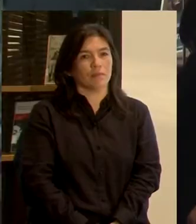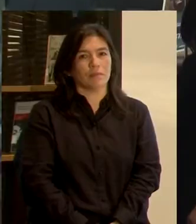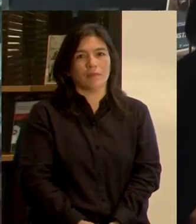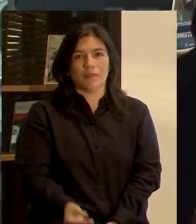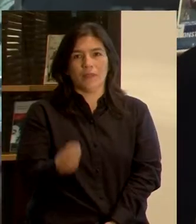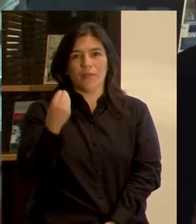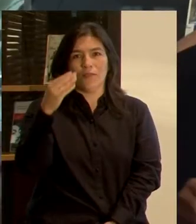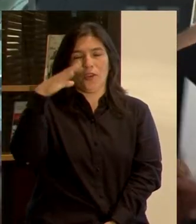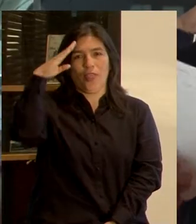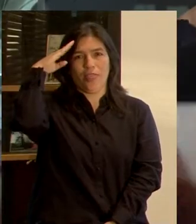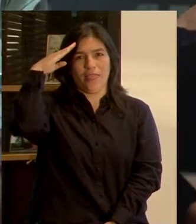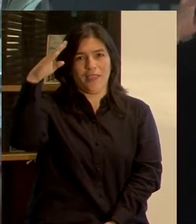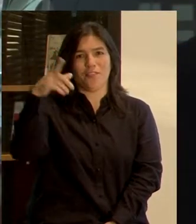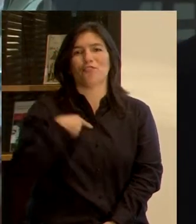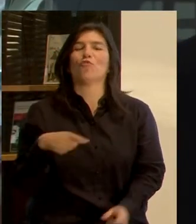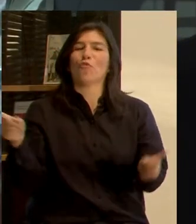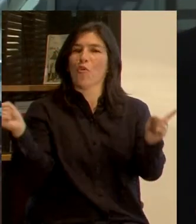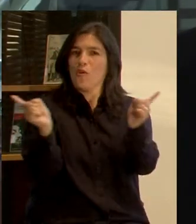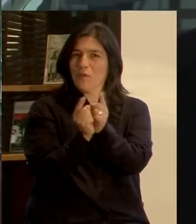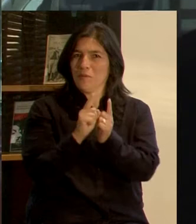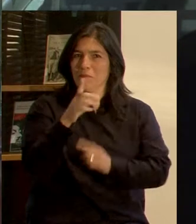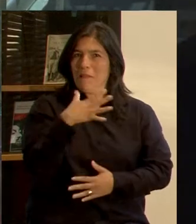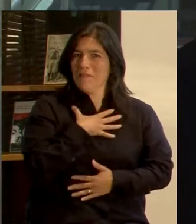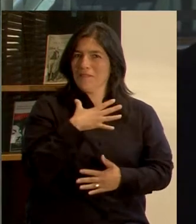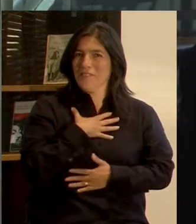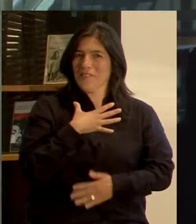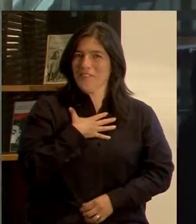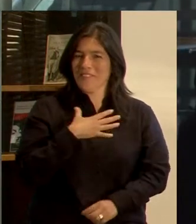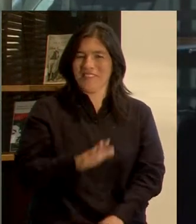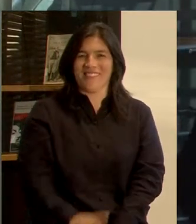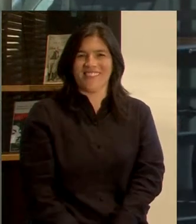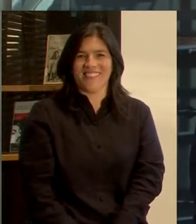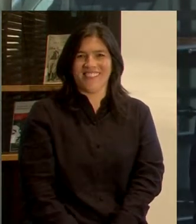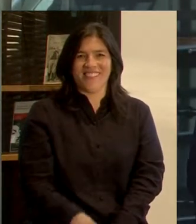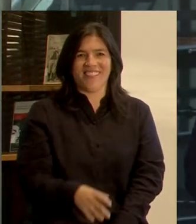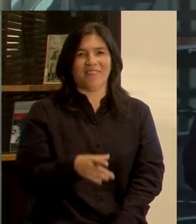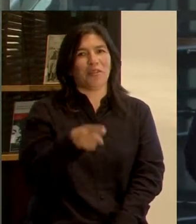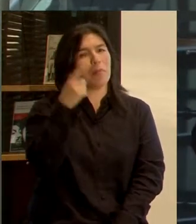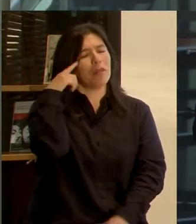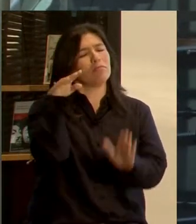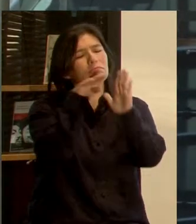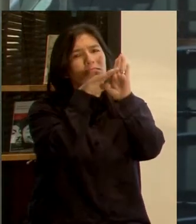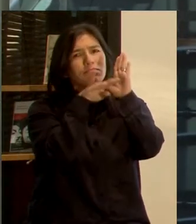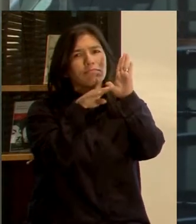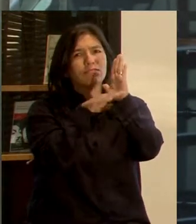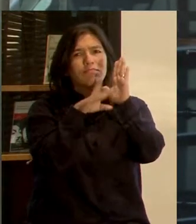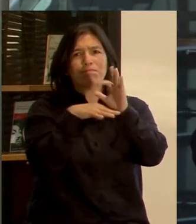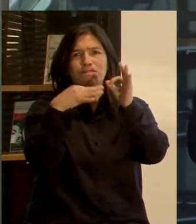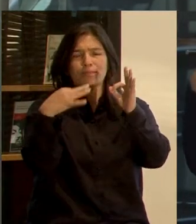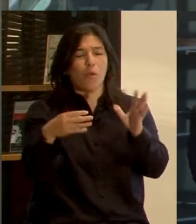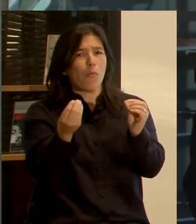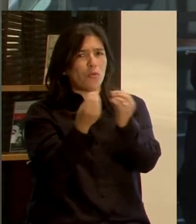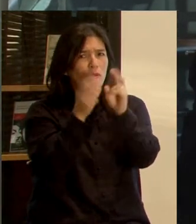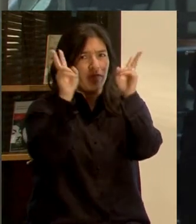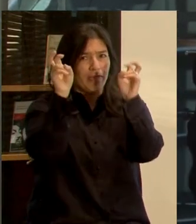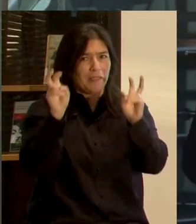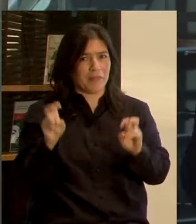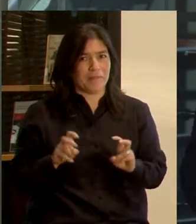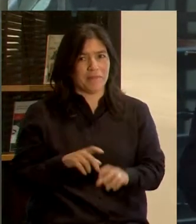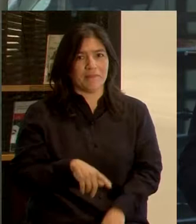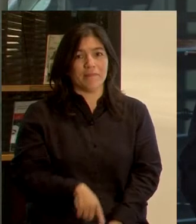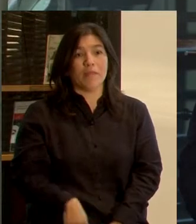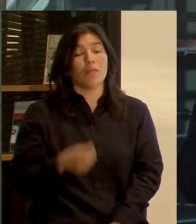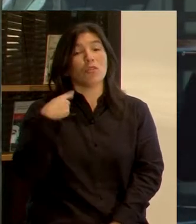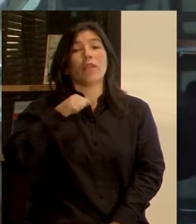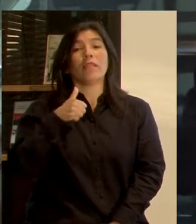Muy buenos días, voy a ser breve, así que no se asusten, porque veo que tienen un programa nutrido y atractivo. Pero